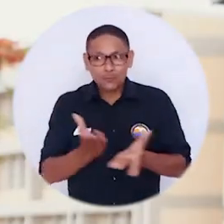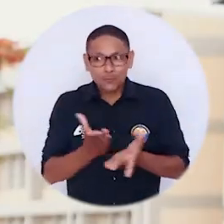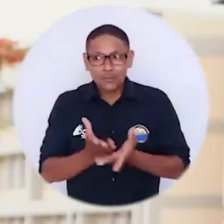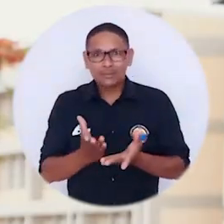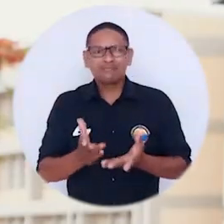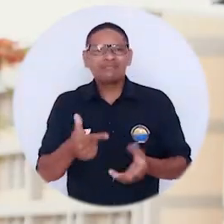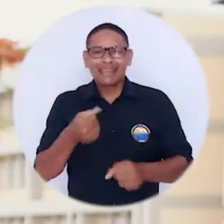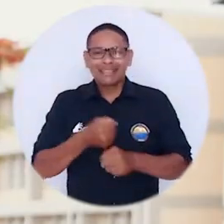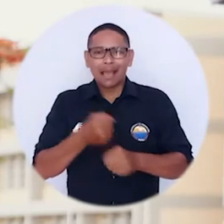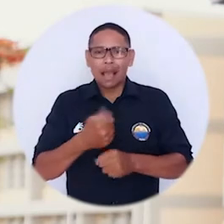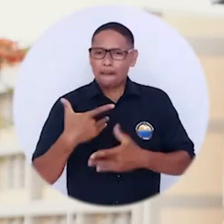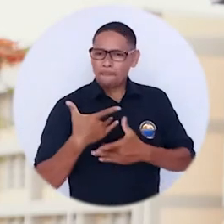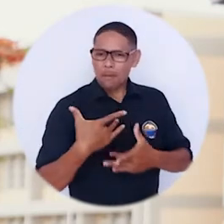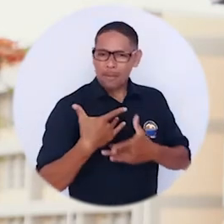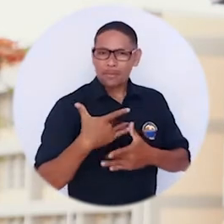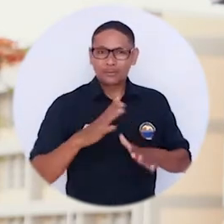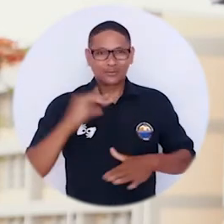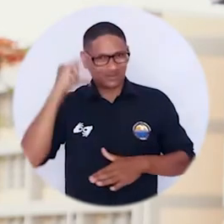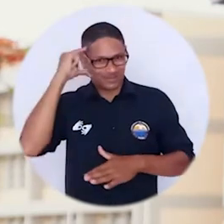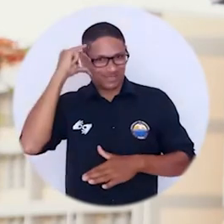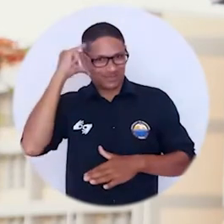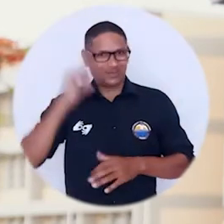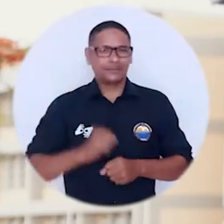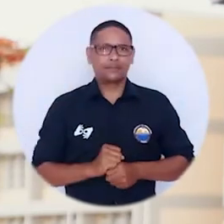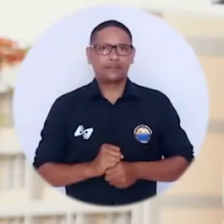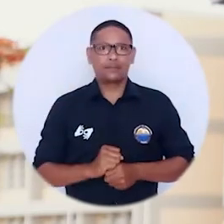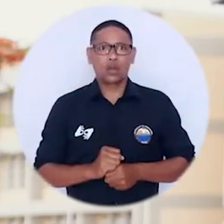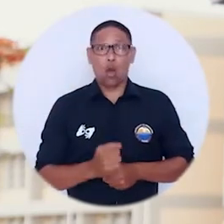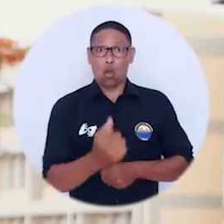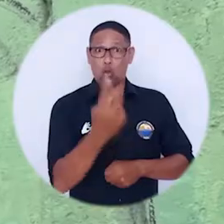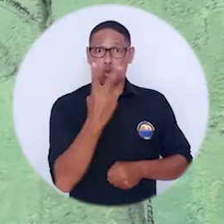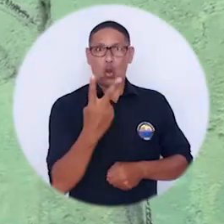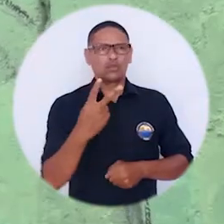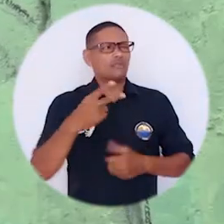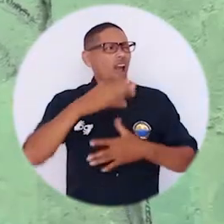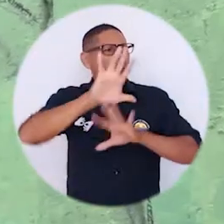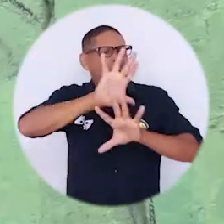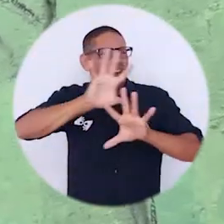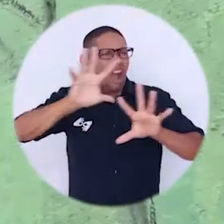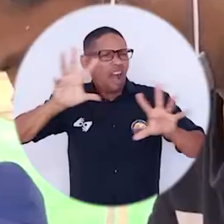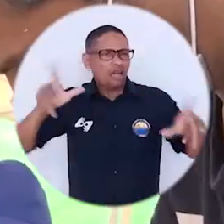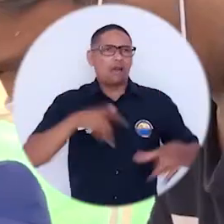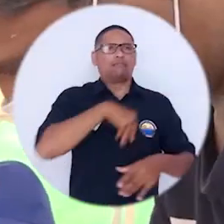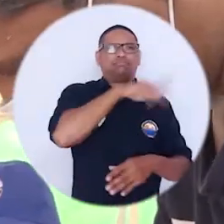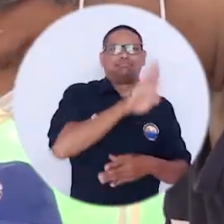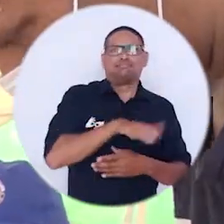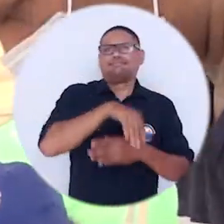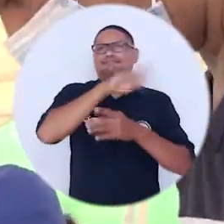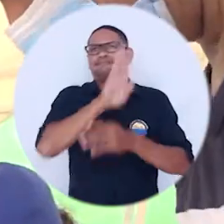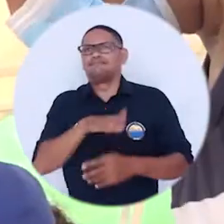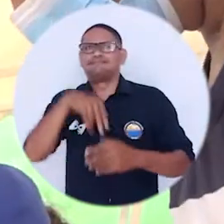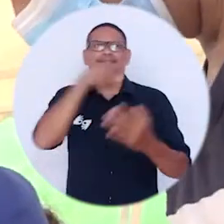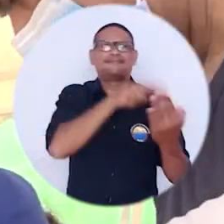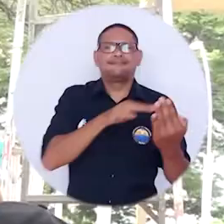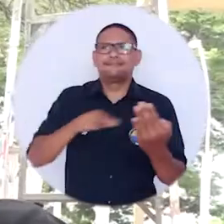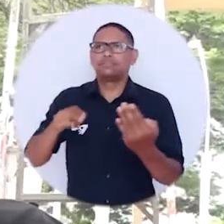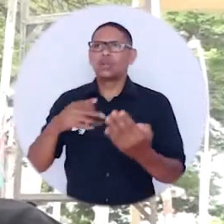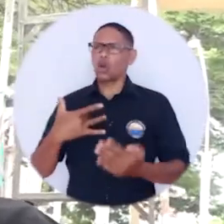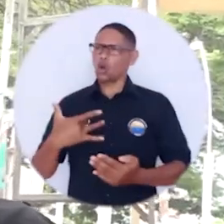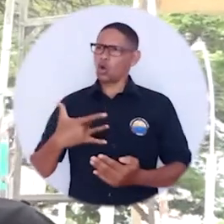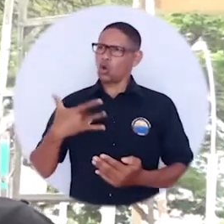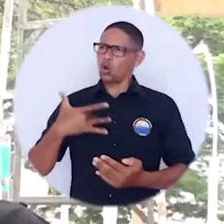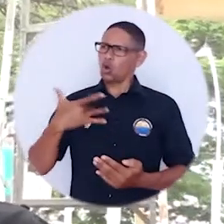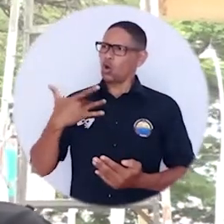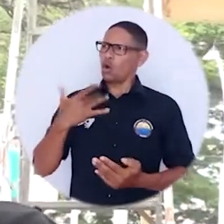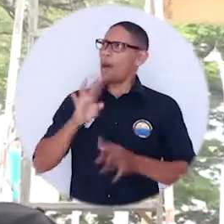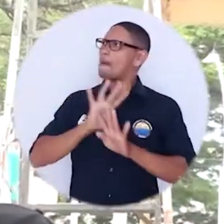estudiantes que pertenecen al voluntariado y el programa de psicología. Con dos murales que reflejan símbolos de paz y el sentir de los